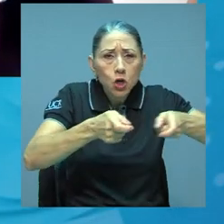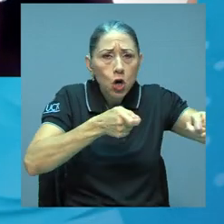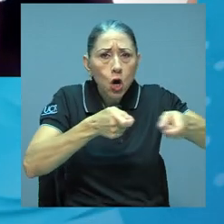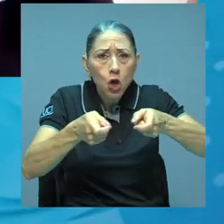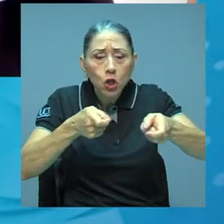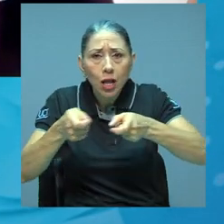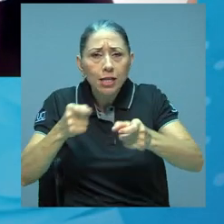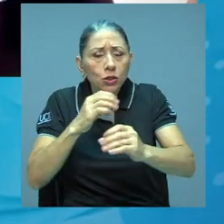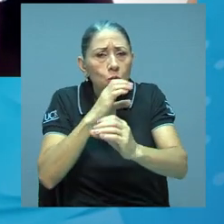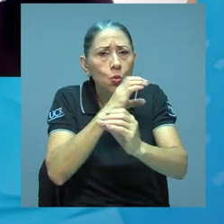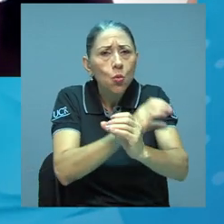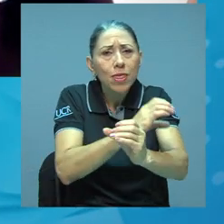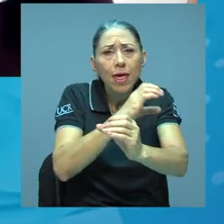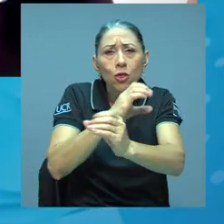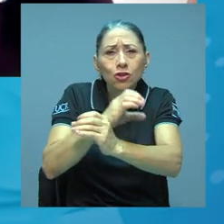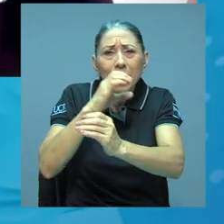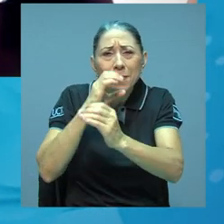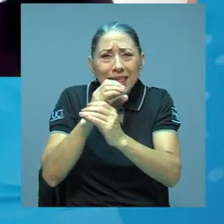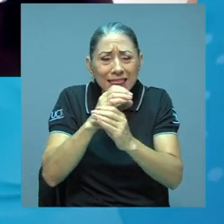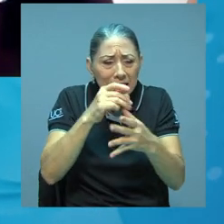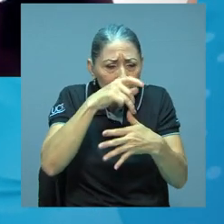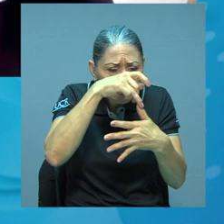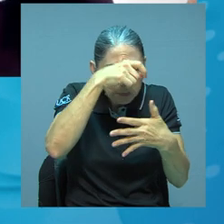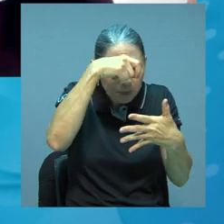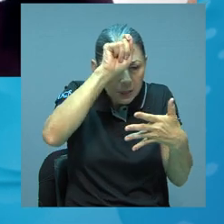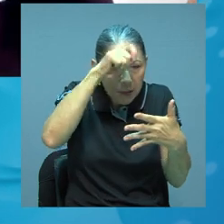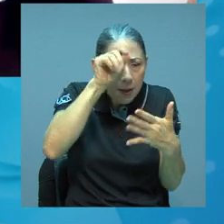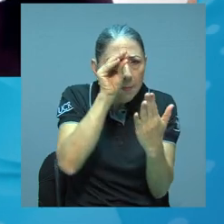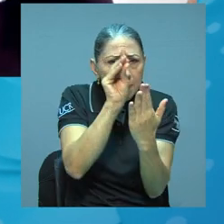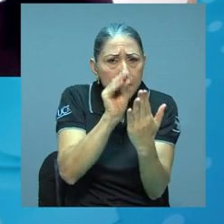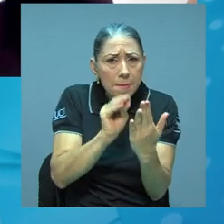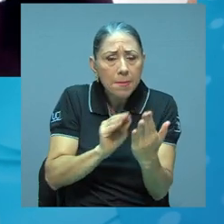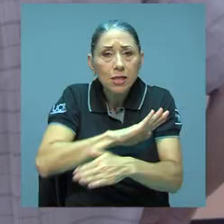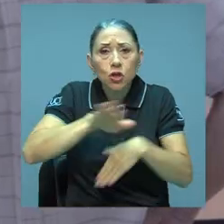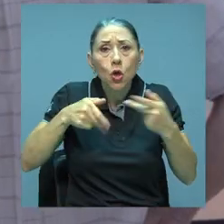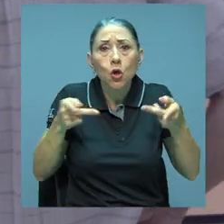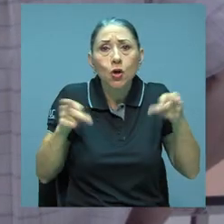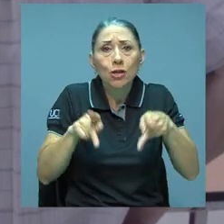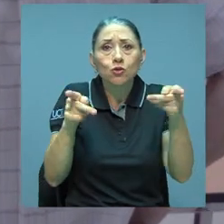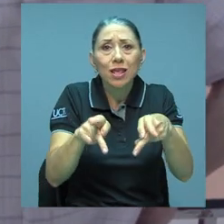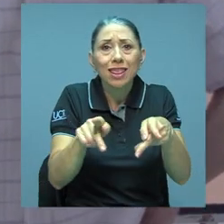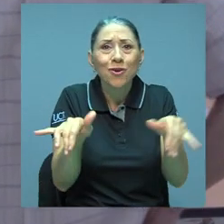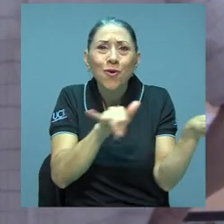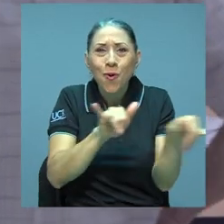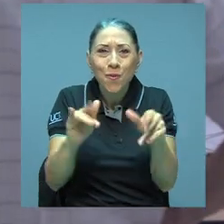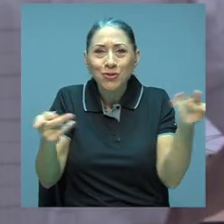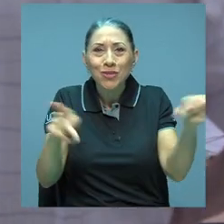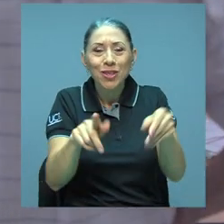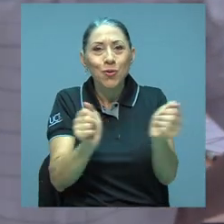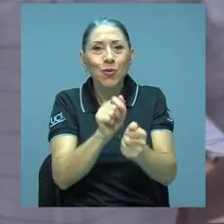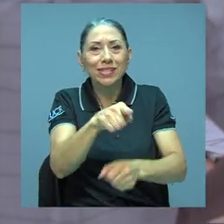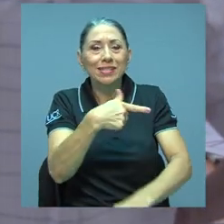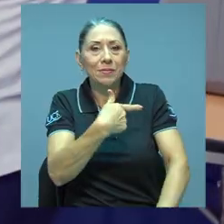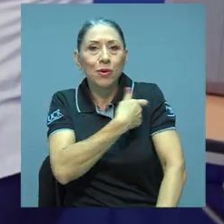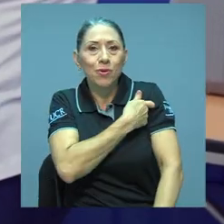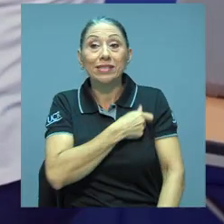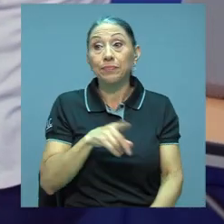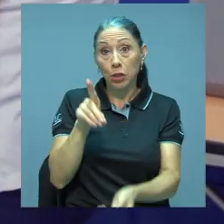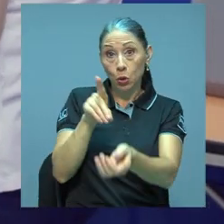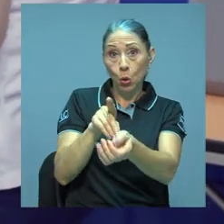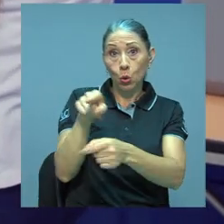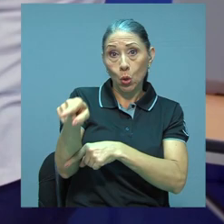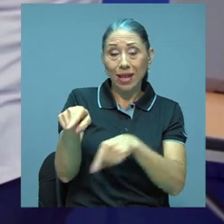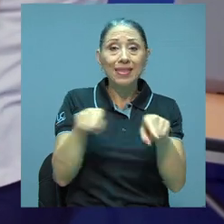ni tan cuidadosamente tabulado todo lo que ha sucedido como han sucedido con estas vacunas. La